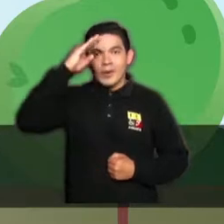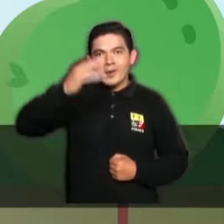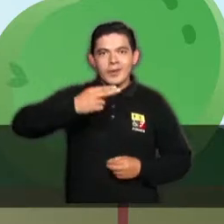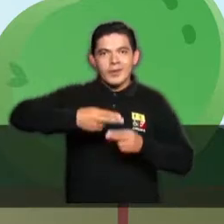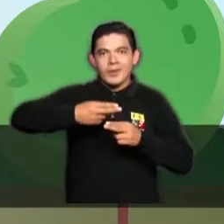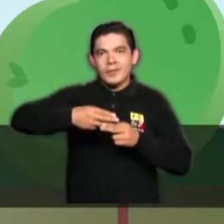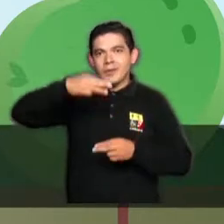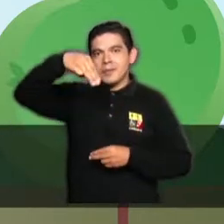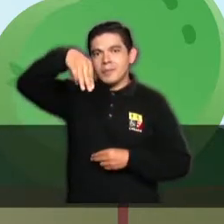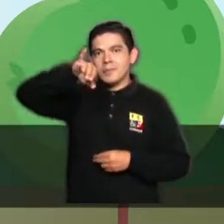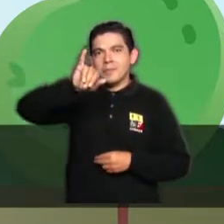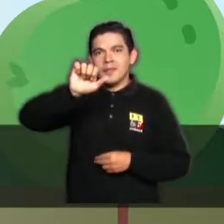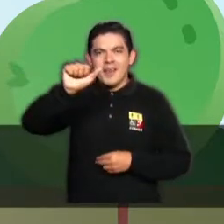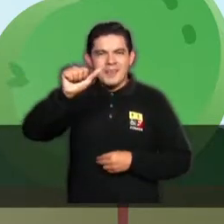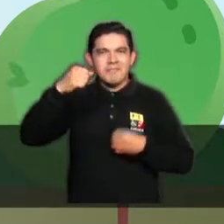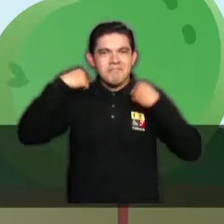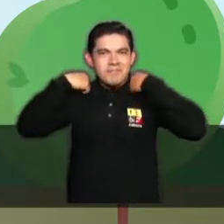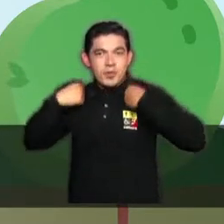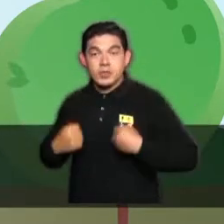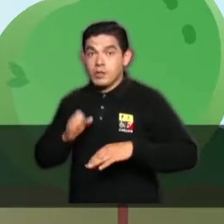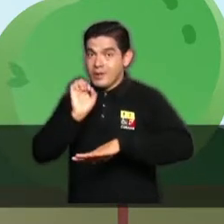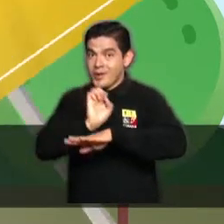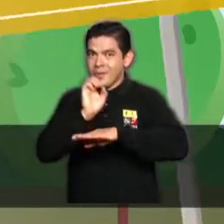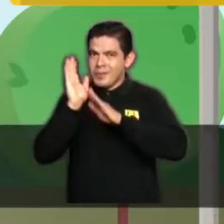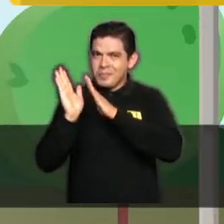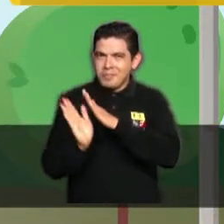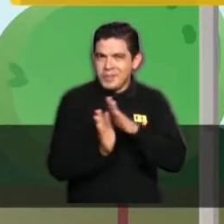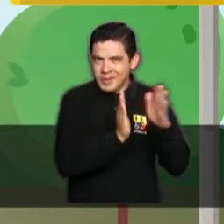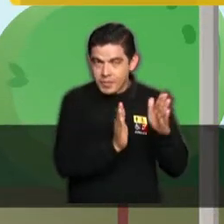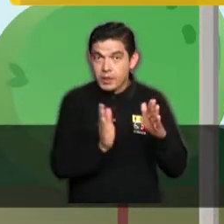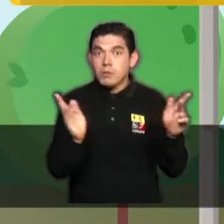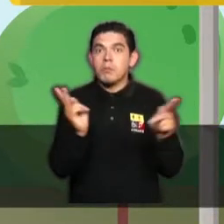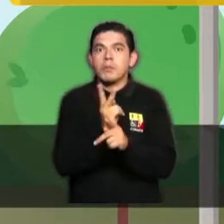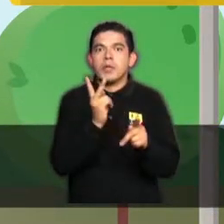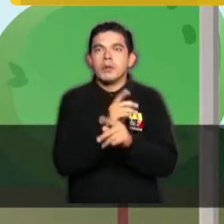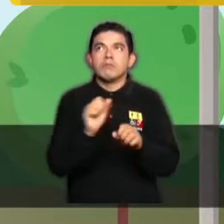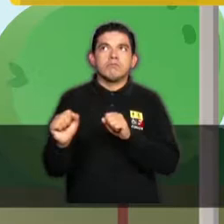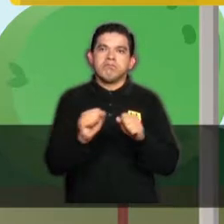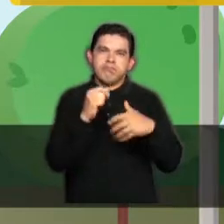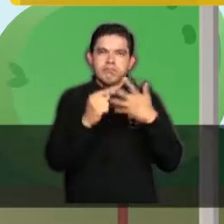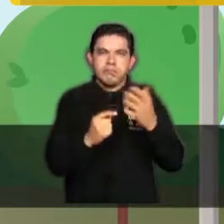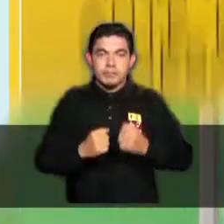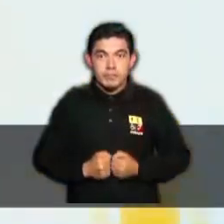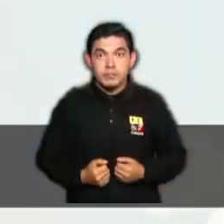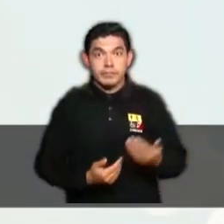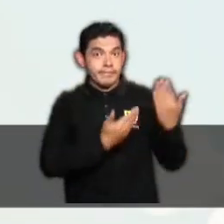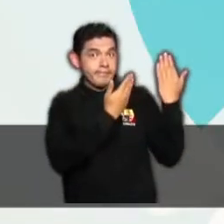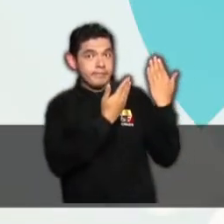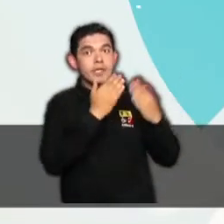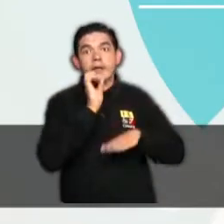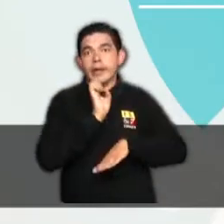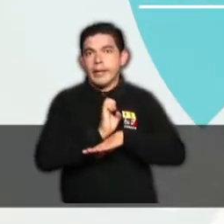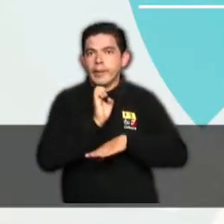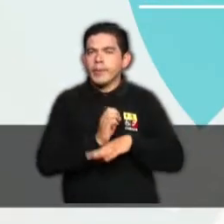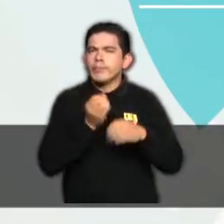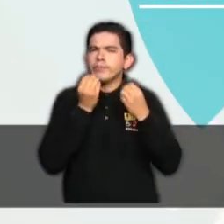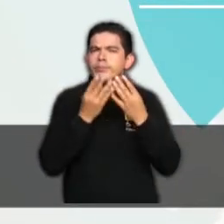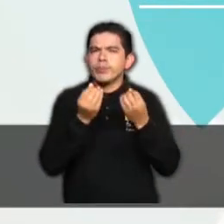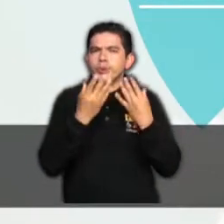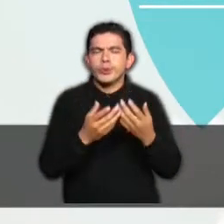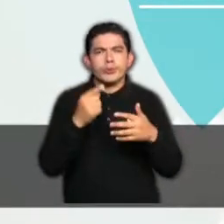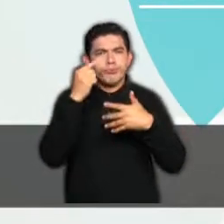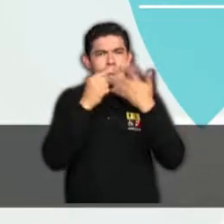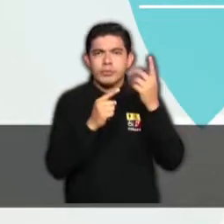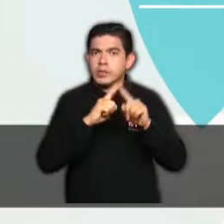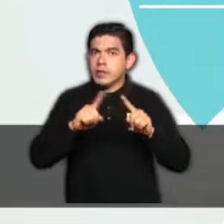¡Hola! ¡Soy Mía, la mochila! Ecuador, preparado ante riesgos y desastres. Ecuador está expuesto a